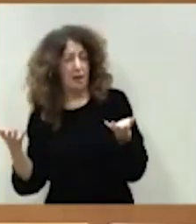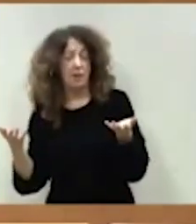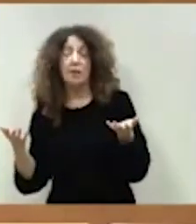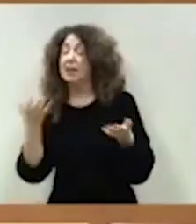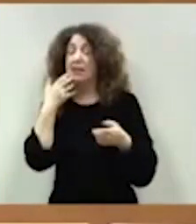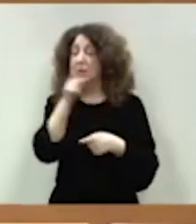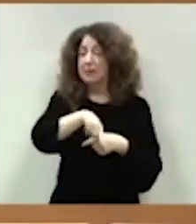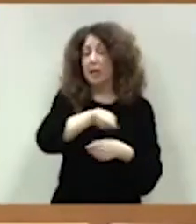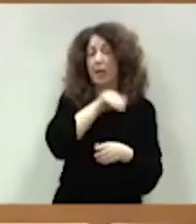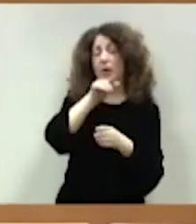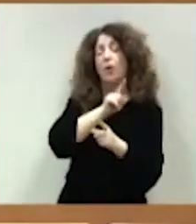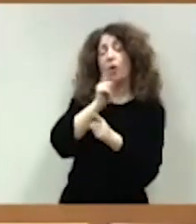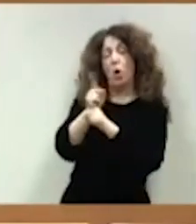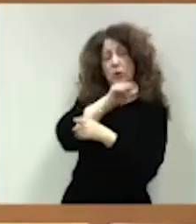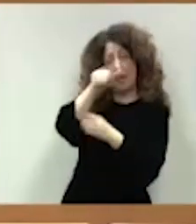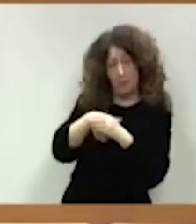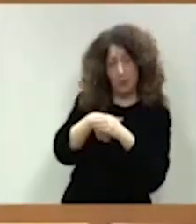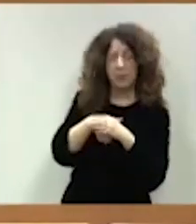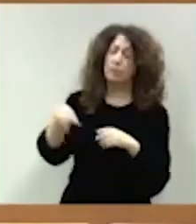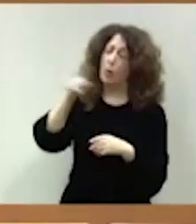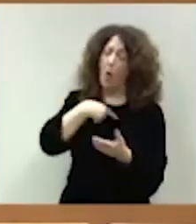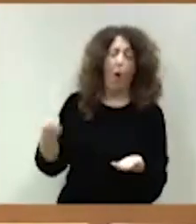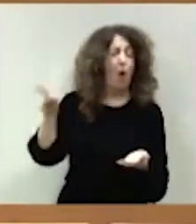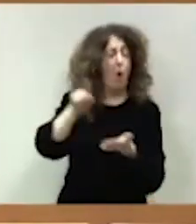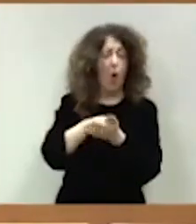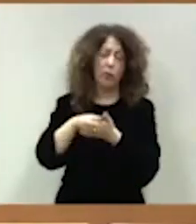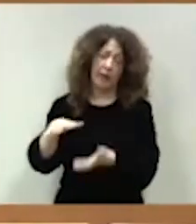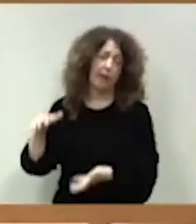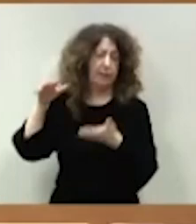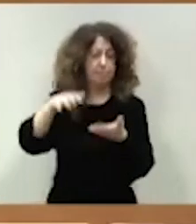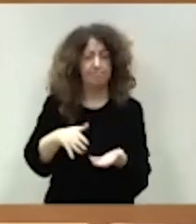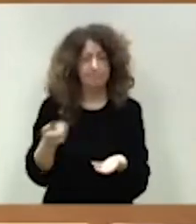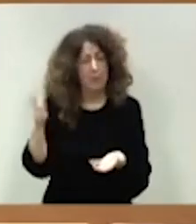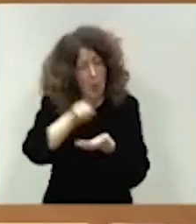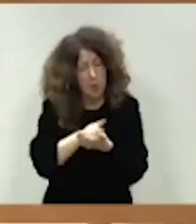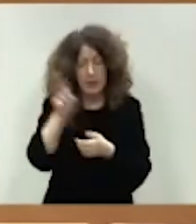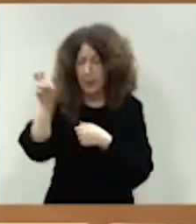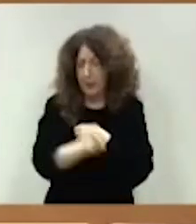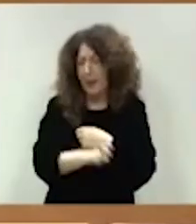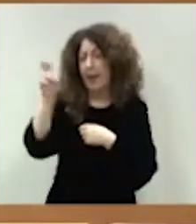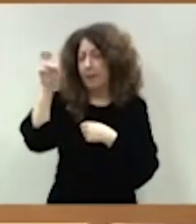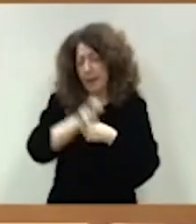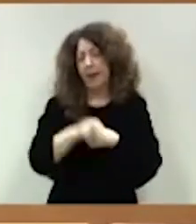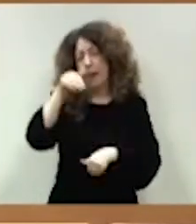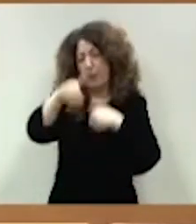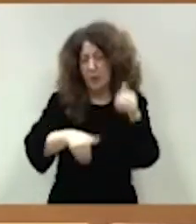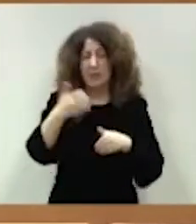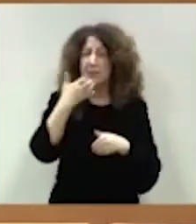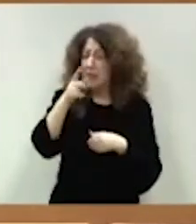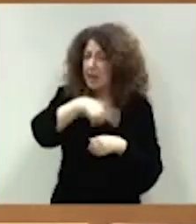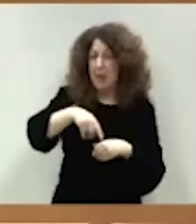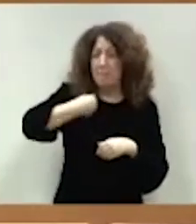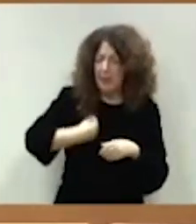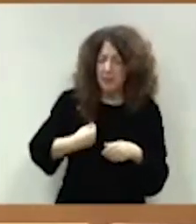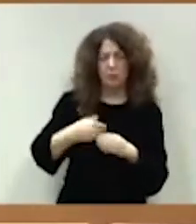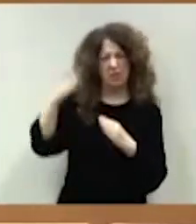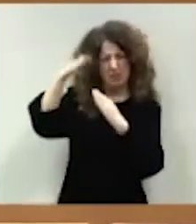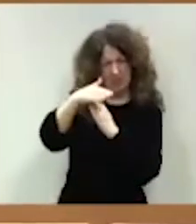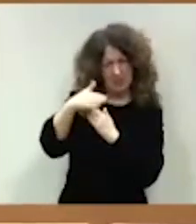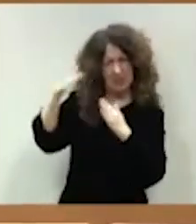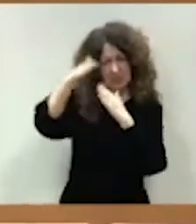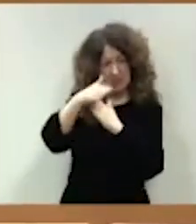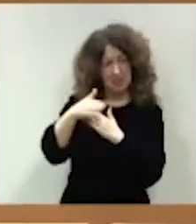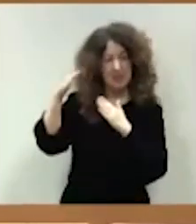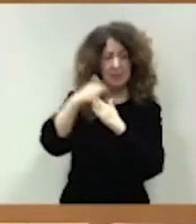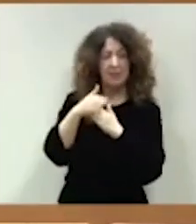a las diferentes cámaras tal y como figura en la ley. Y si, señorías, siguen bloqueándolo, estaríamos